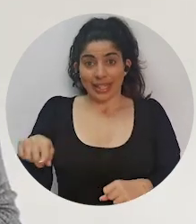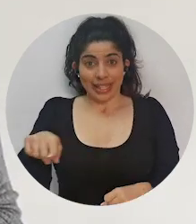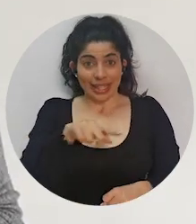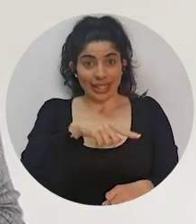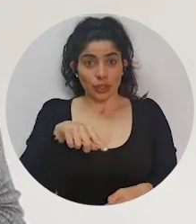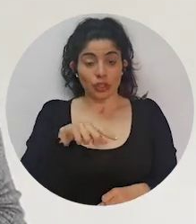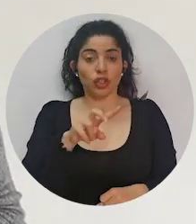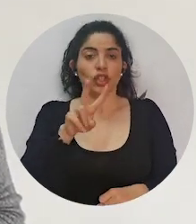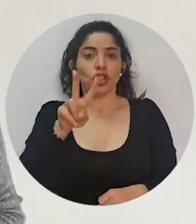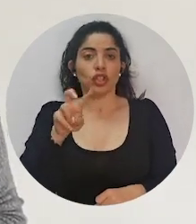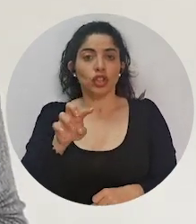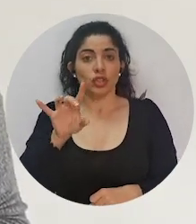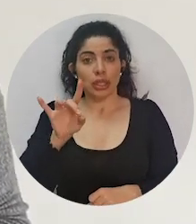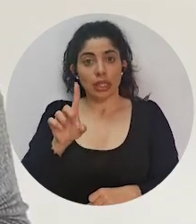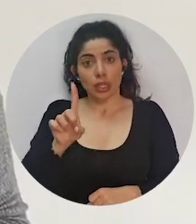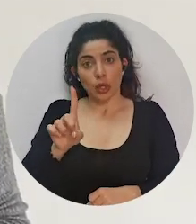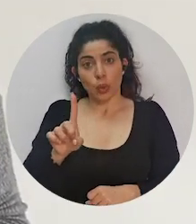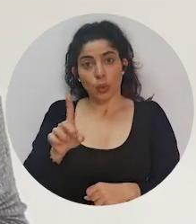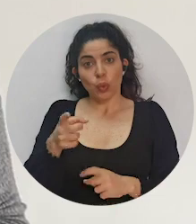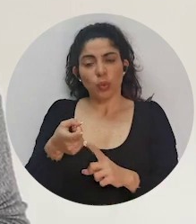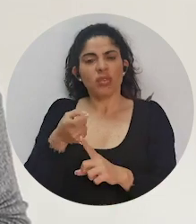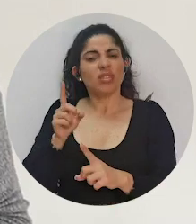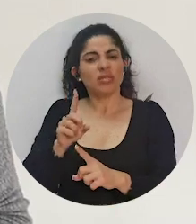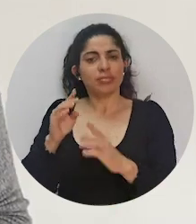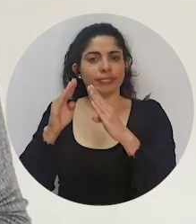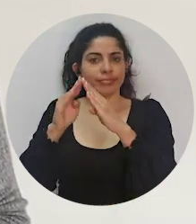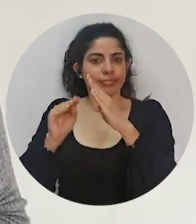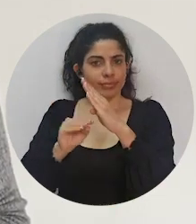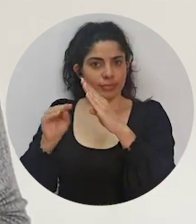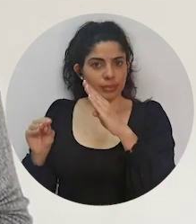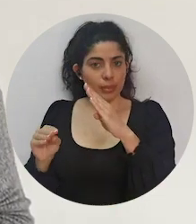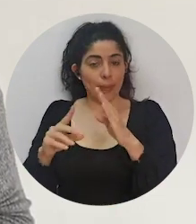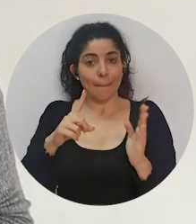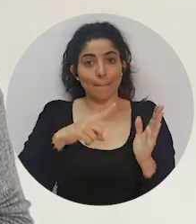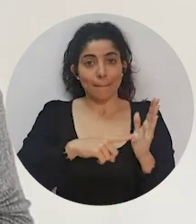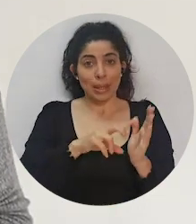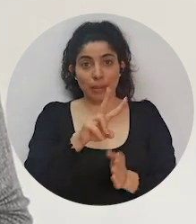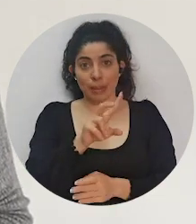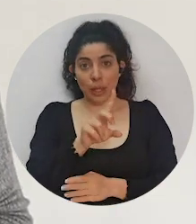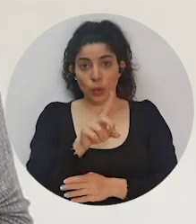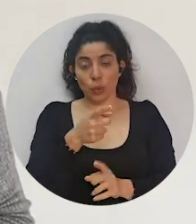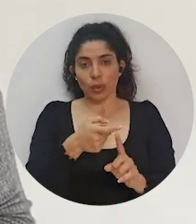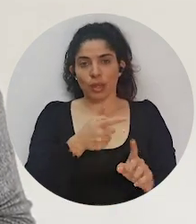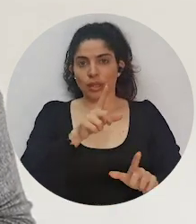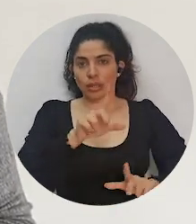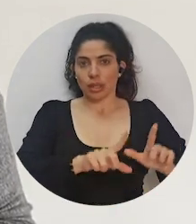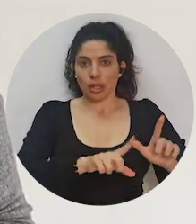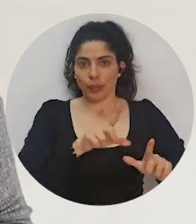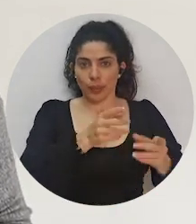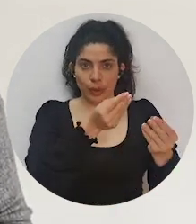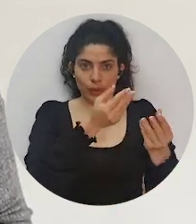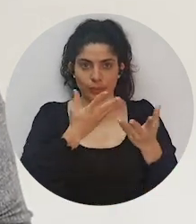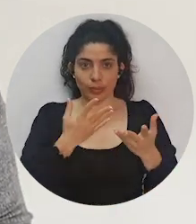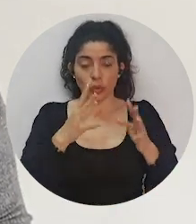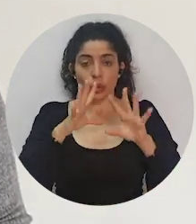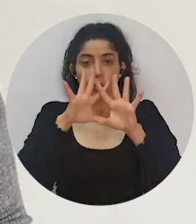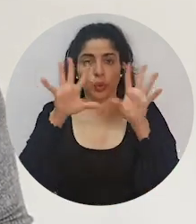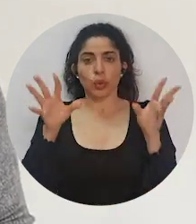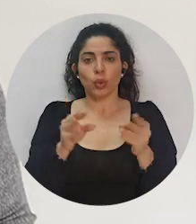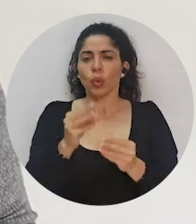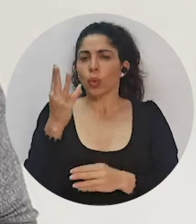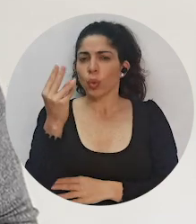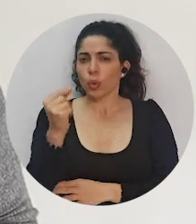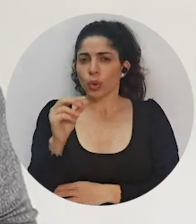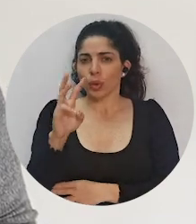cuales 281 son por nexo epidemiológico y 1,021 son por laboratorio, para un